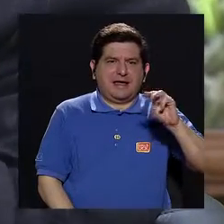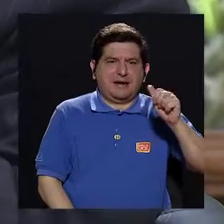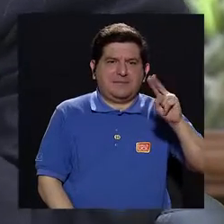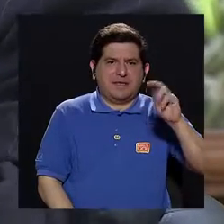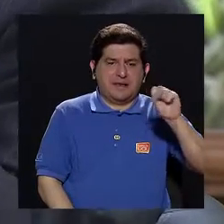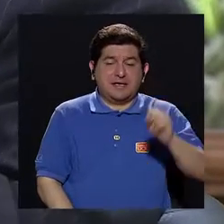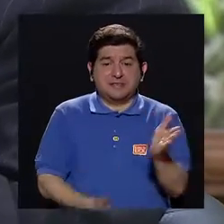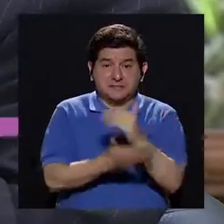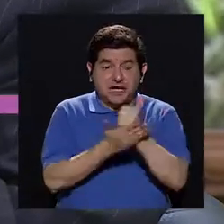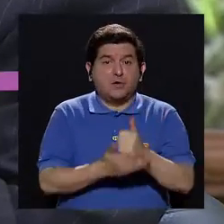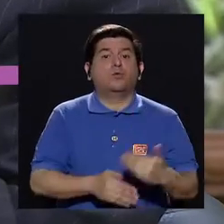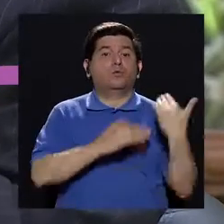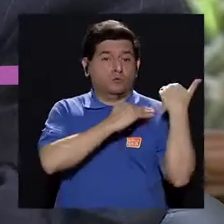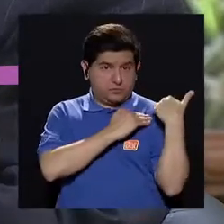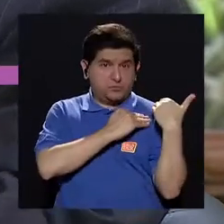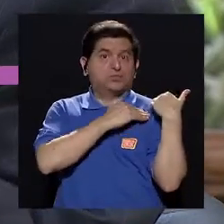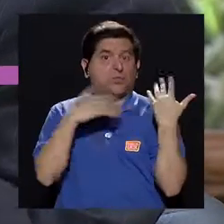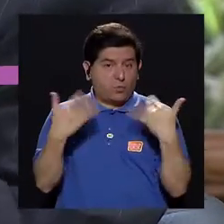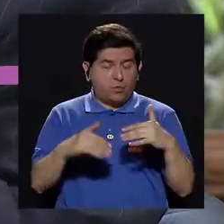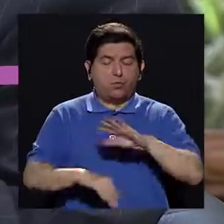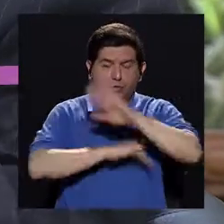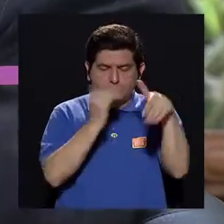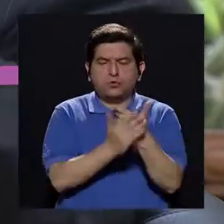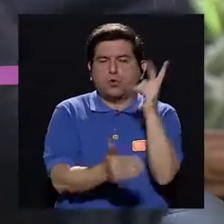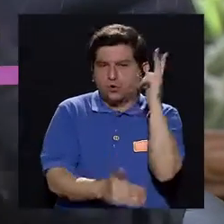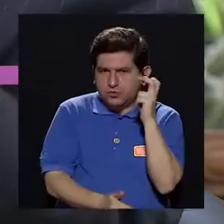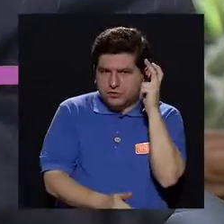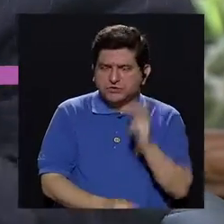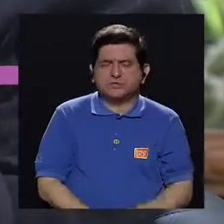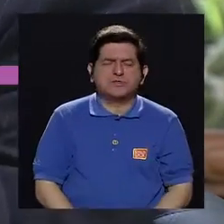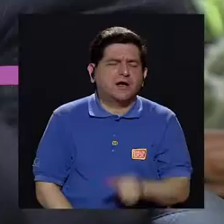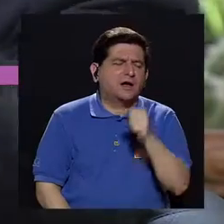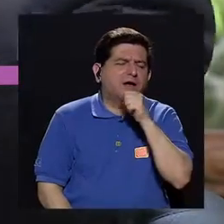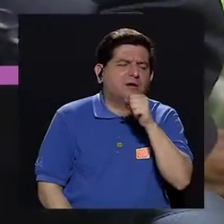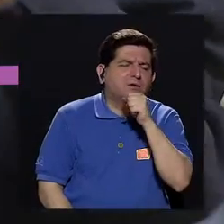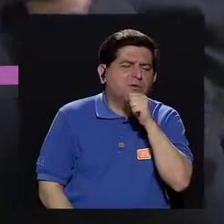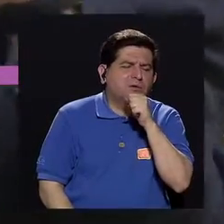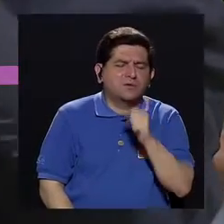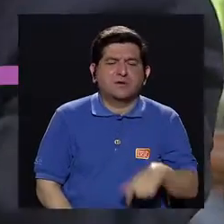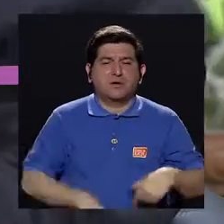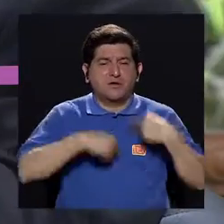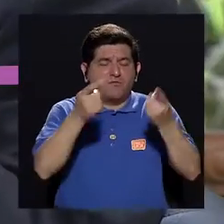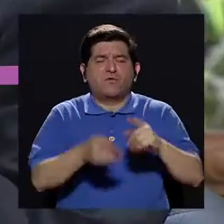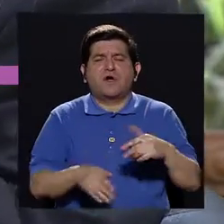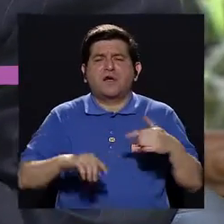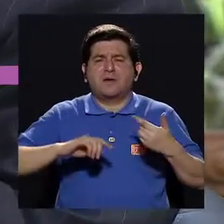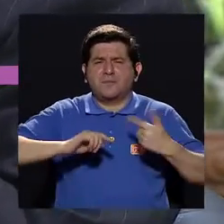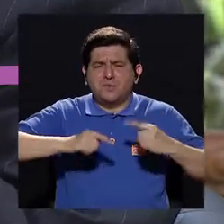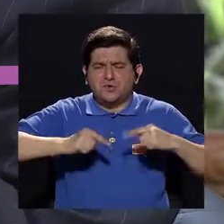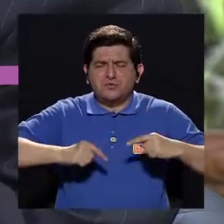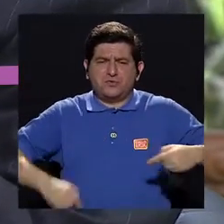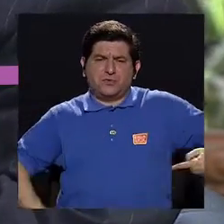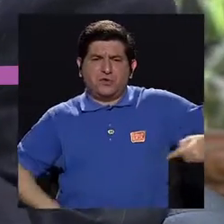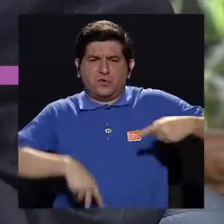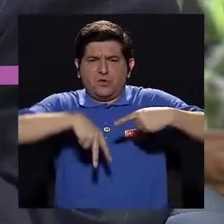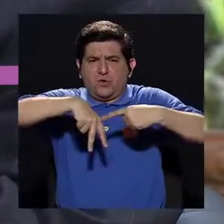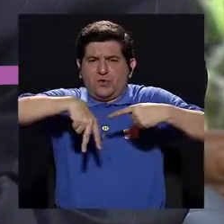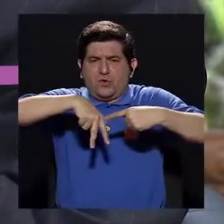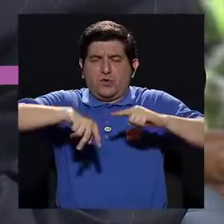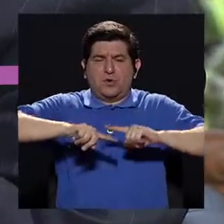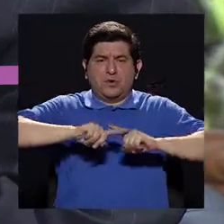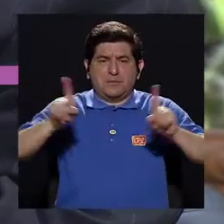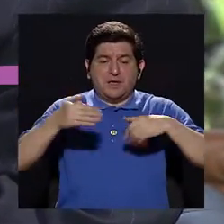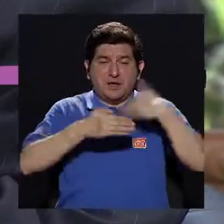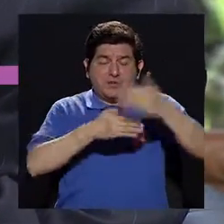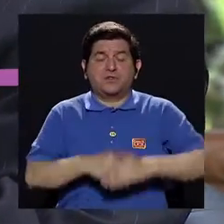algunas de ellas muy resistentes. Todos hemos oído que el viejito fue porque le dolía un poquito la cintura, pero salió